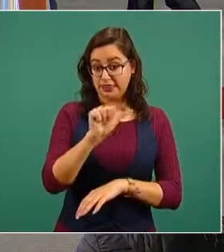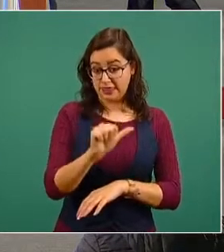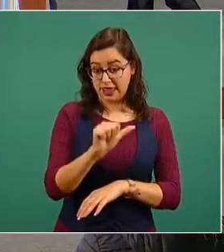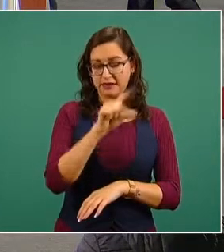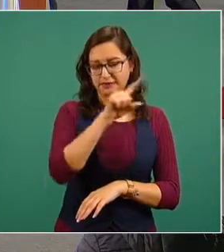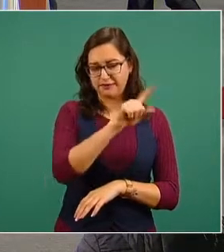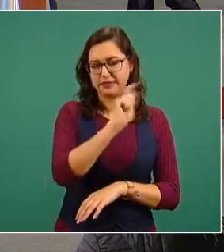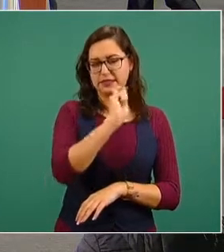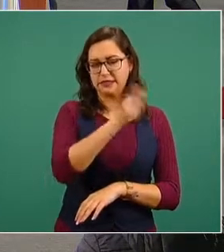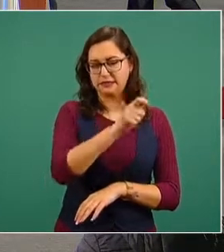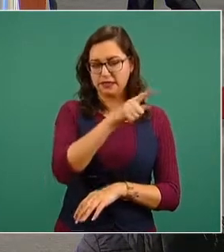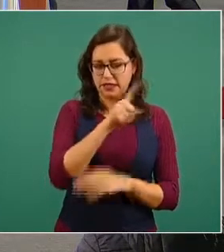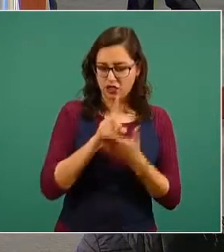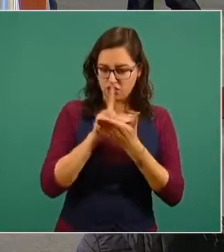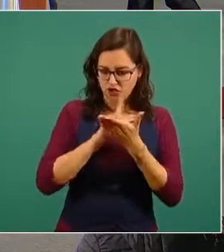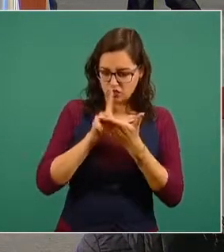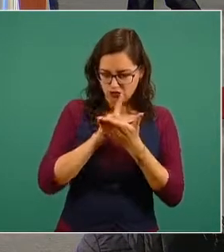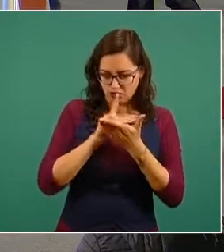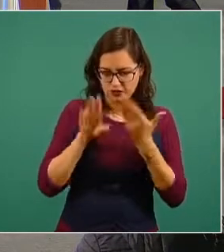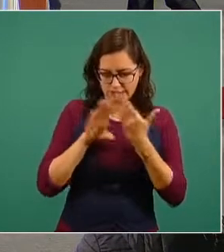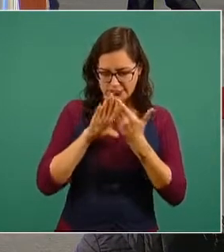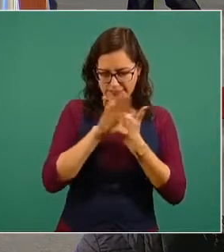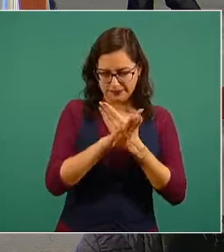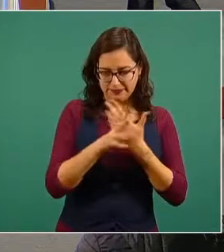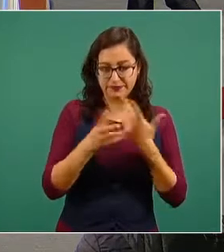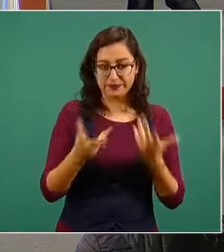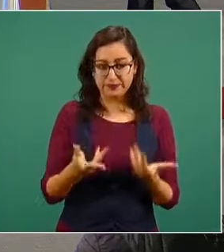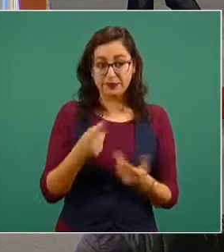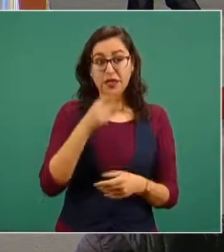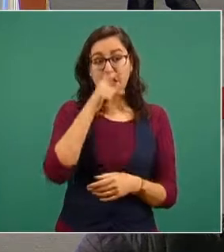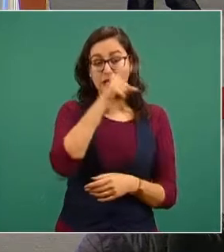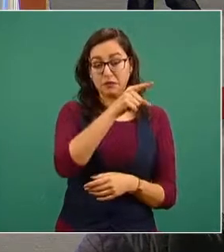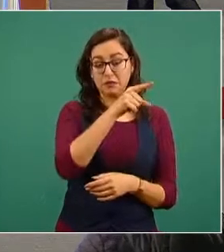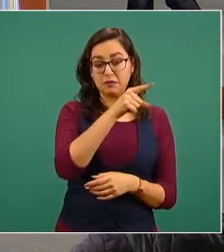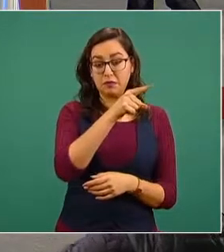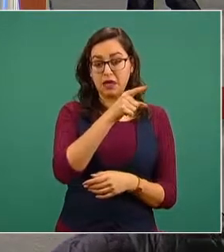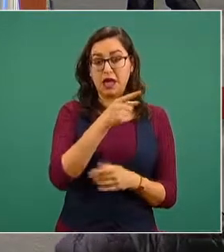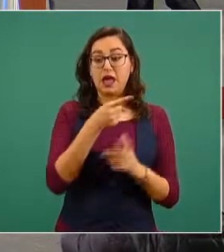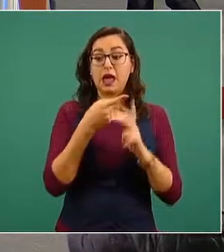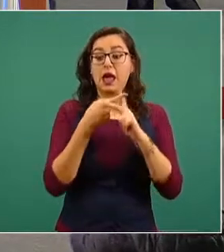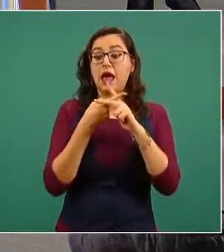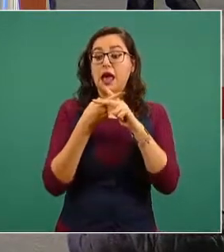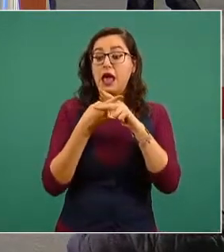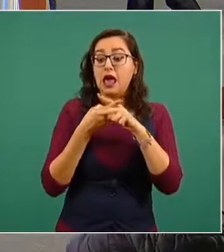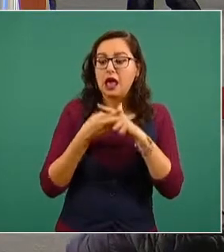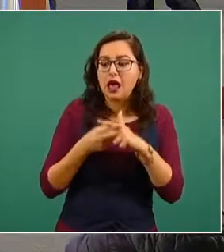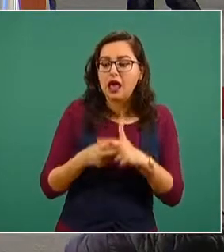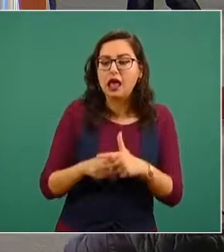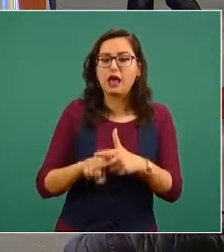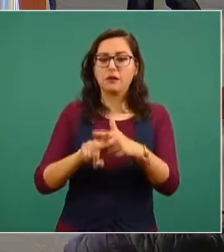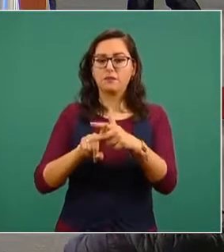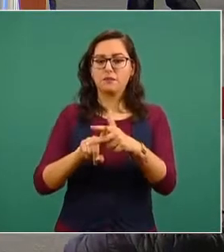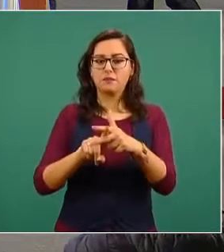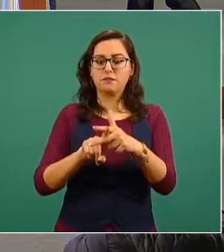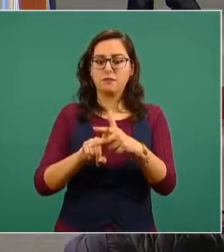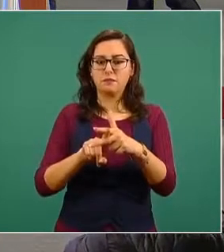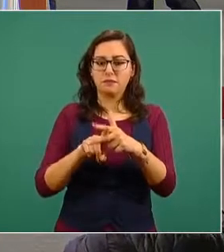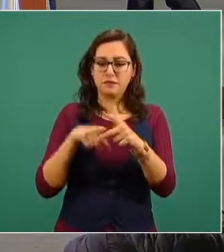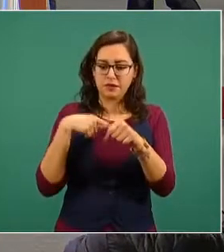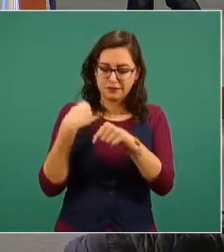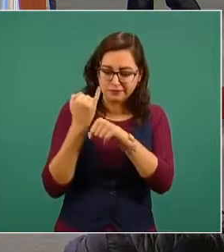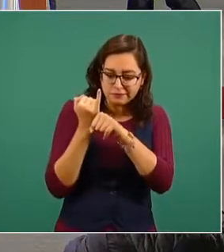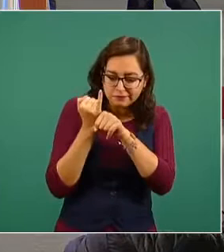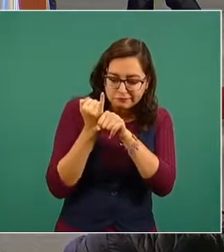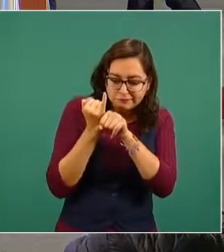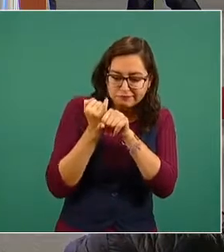inició sin el conocimiento y sin la colaboración de dicha administración